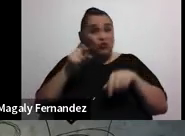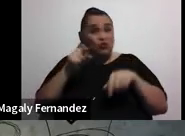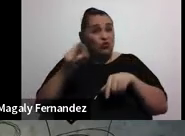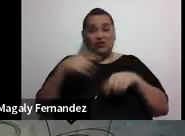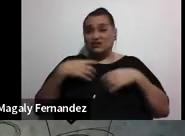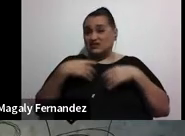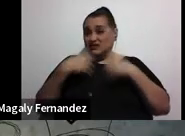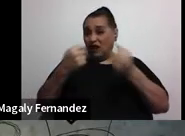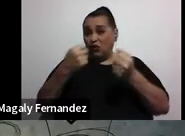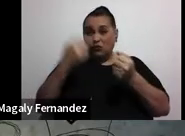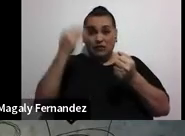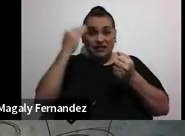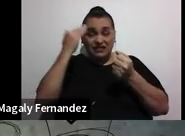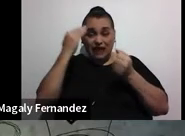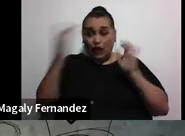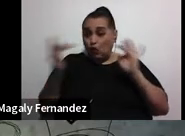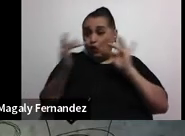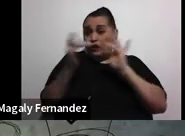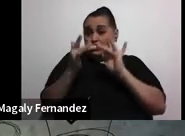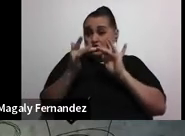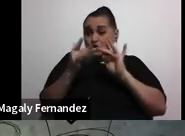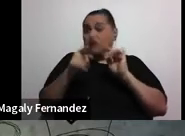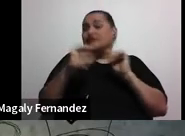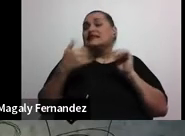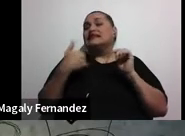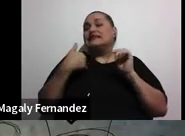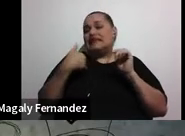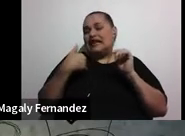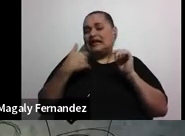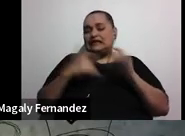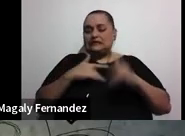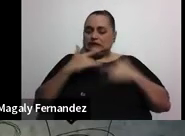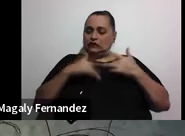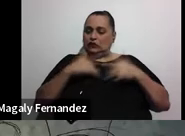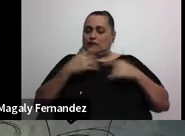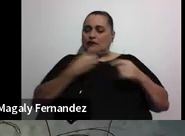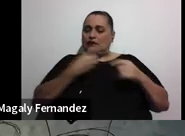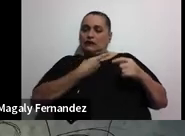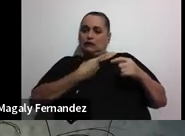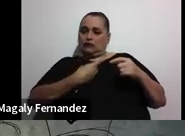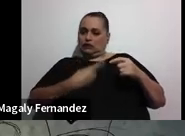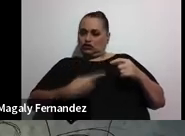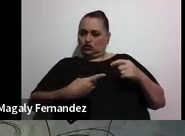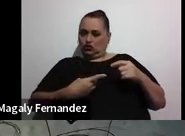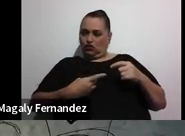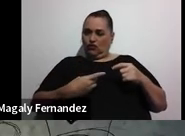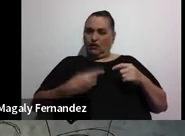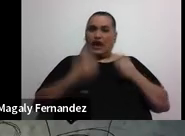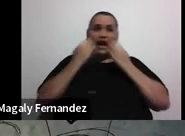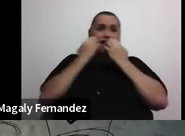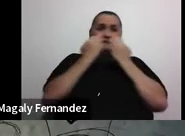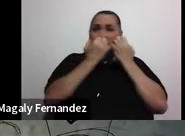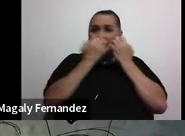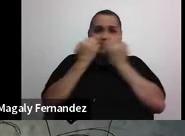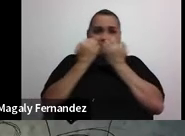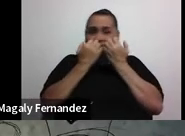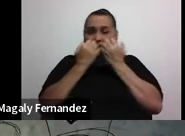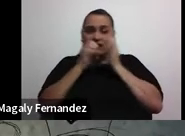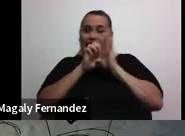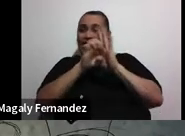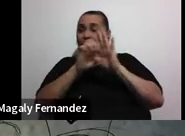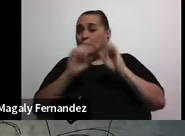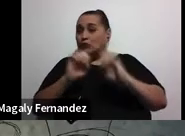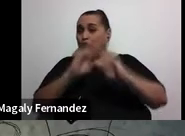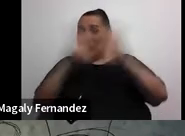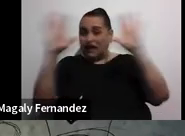este espacio de desconexión, va a tener lo que llamamos síntomas de depresión, ansiedad. Y uno de los ejemplos más claros que ya hemos visto es de